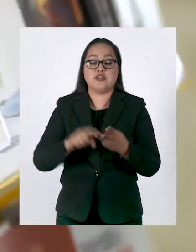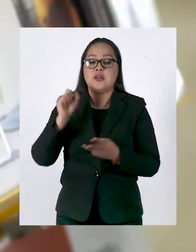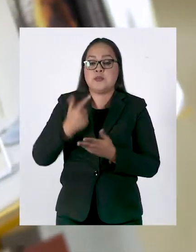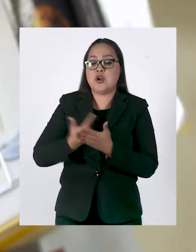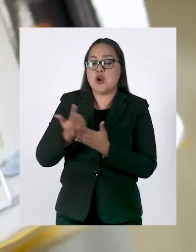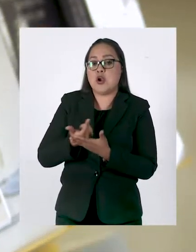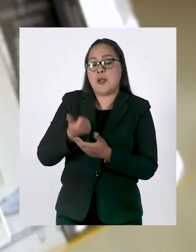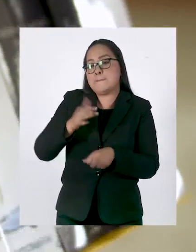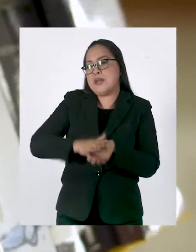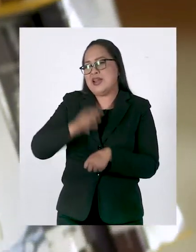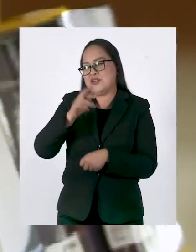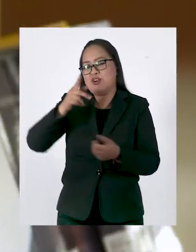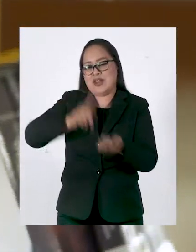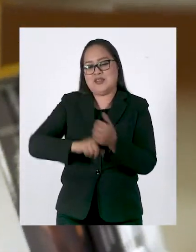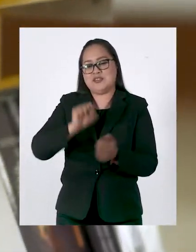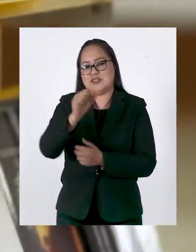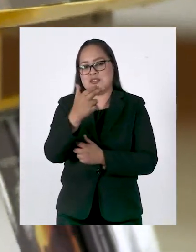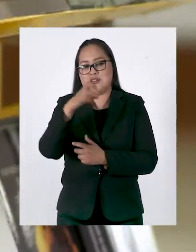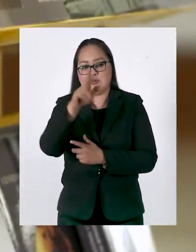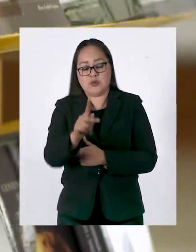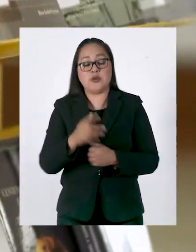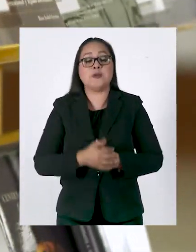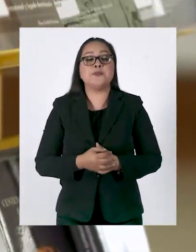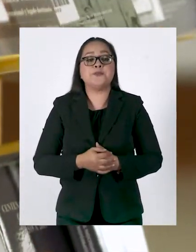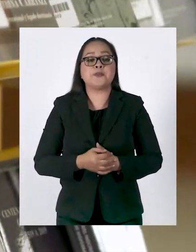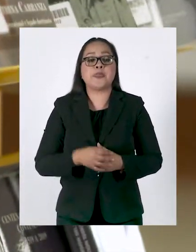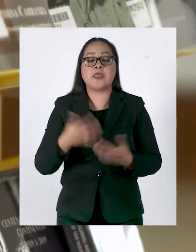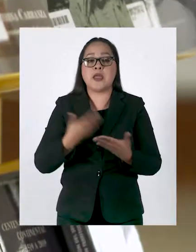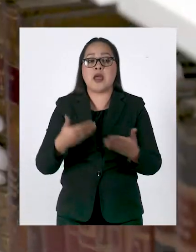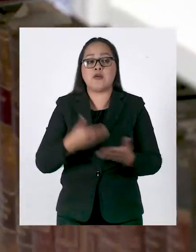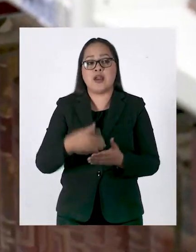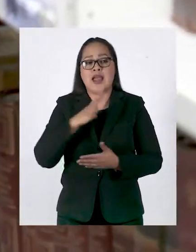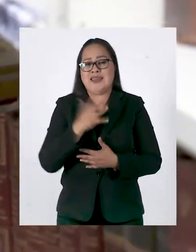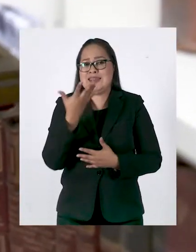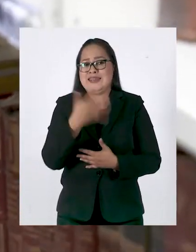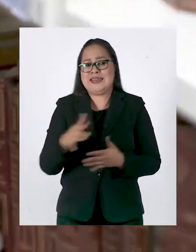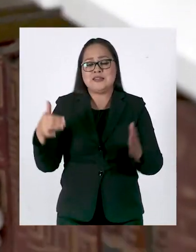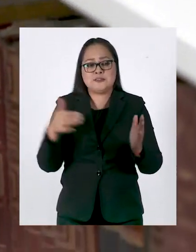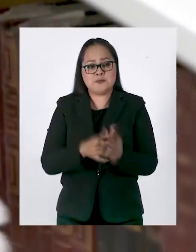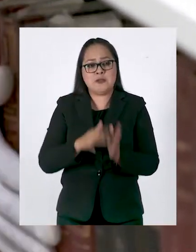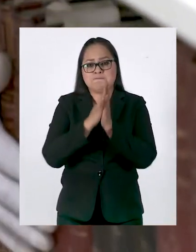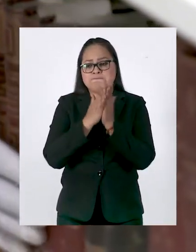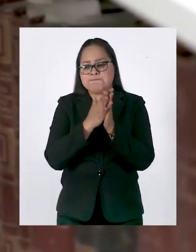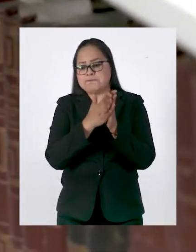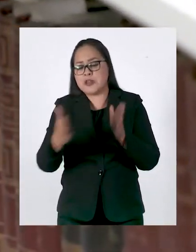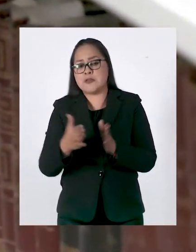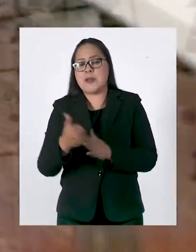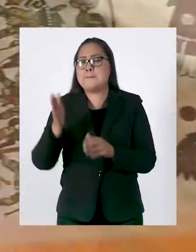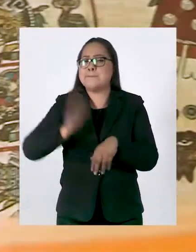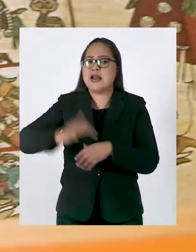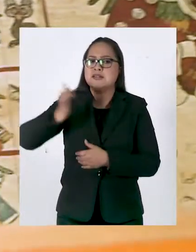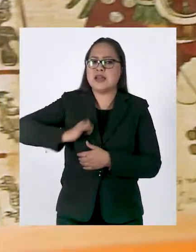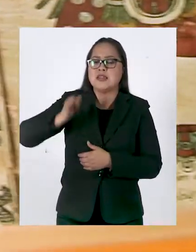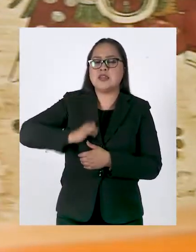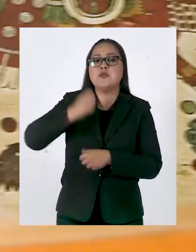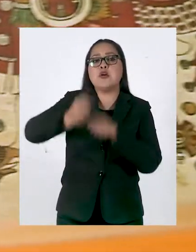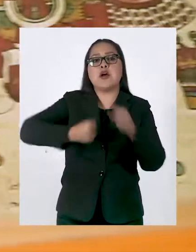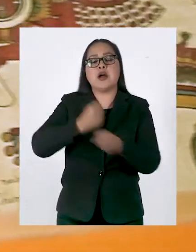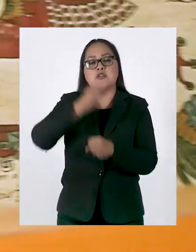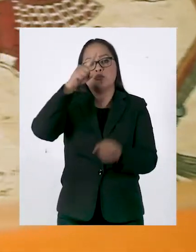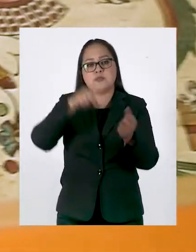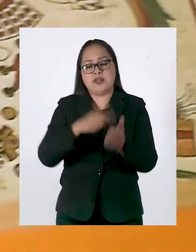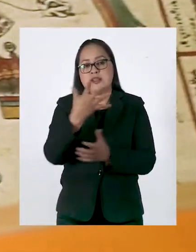Senado y Contaduría Mayor de Hacienda. Hoy cuenta con un fondo antiguo de más de 10.000 documentos. El más antiguo es de 1